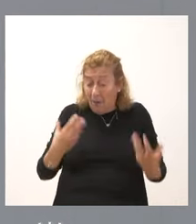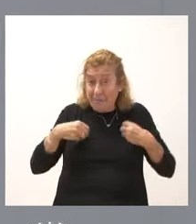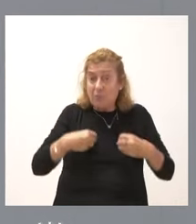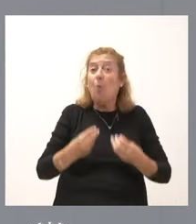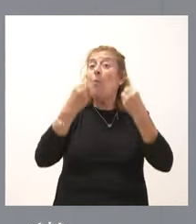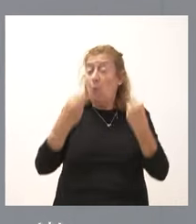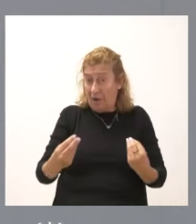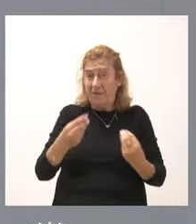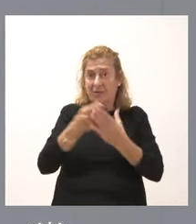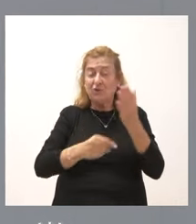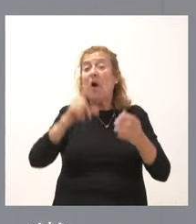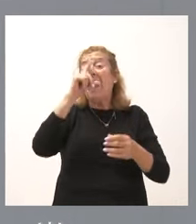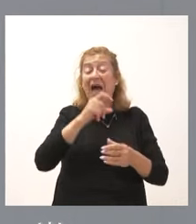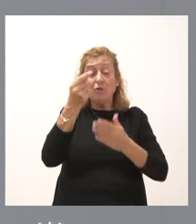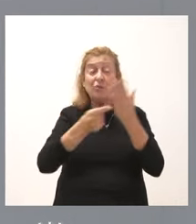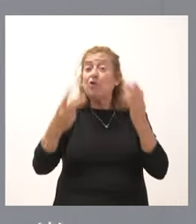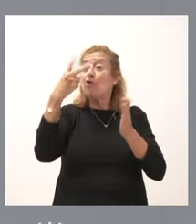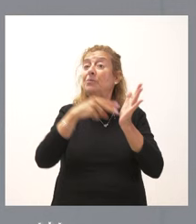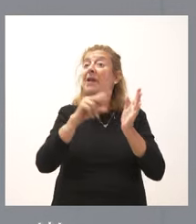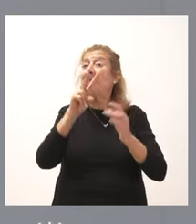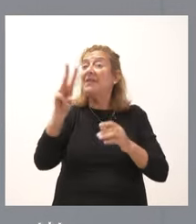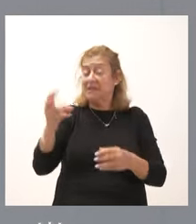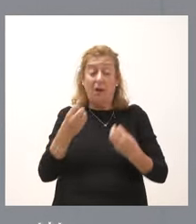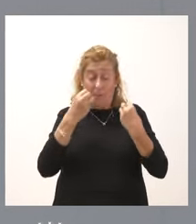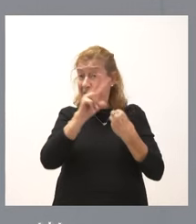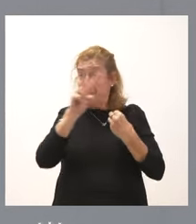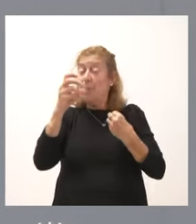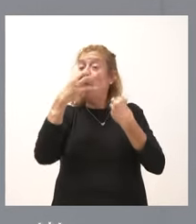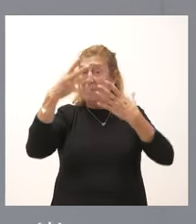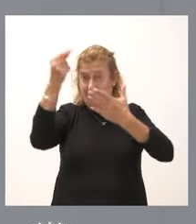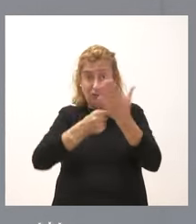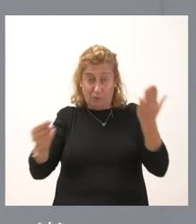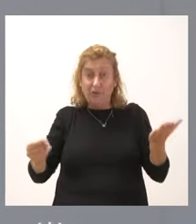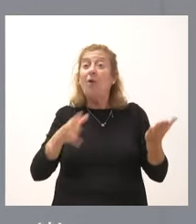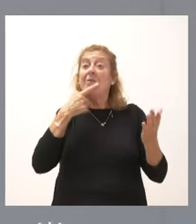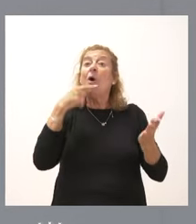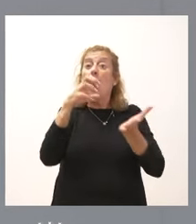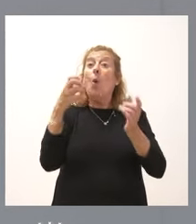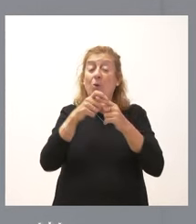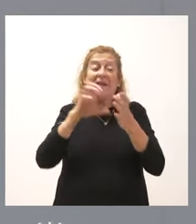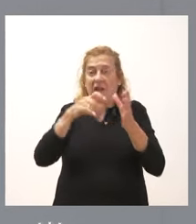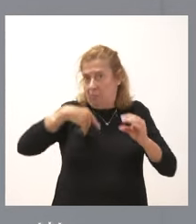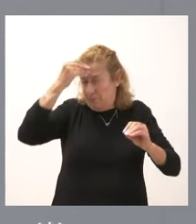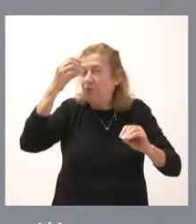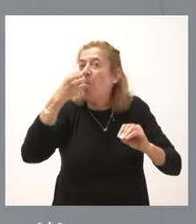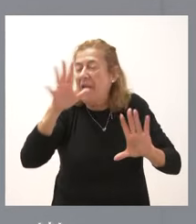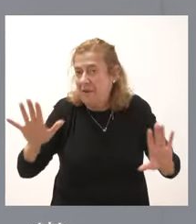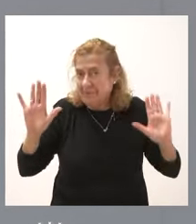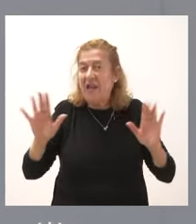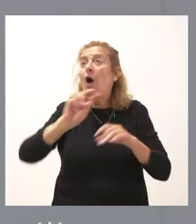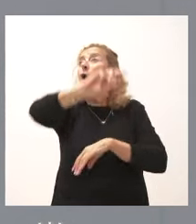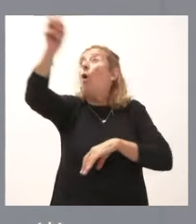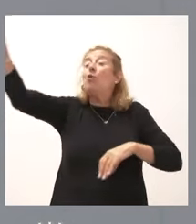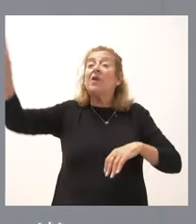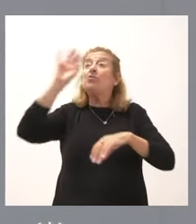El presupuesto del año 2003 es un buen presupuesto, o al menos lo es a juicio de la Junta de Castilla y León. Y en otras comunidades autónomas,